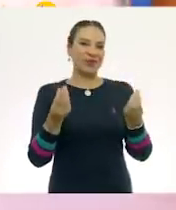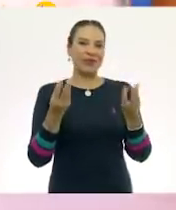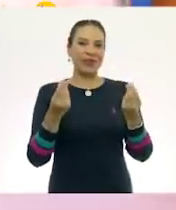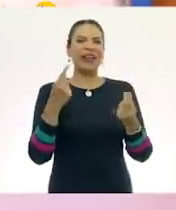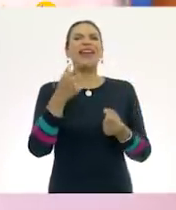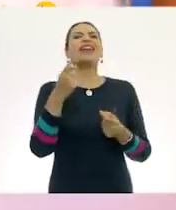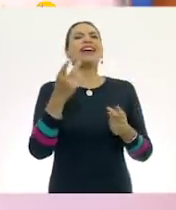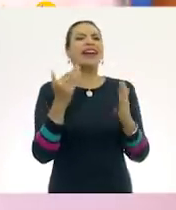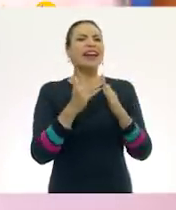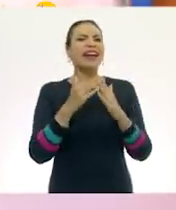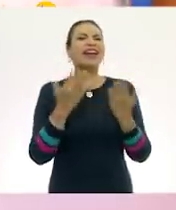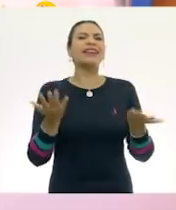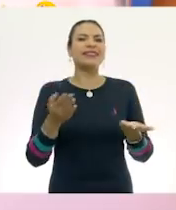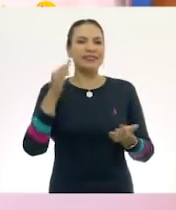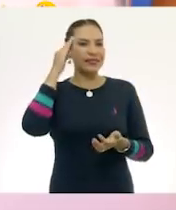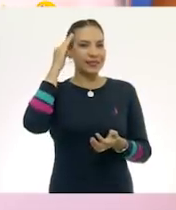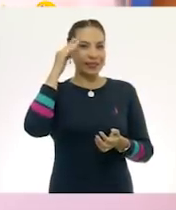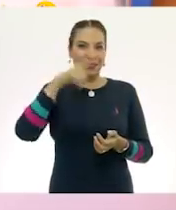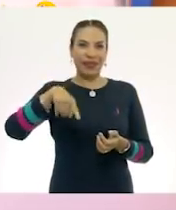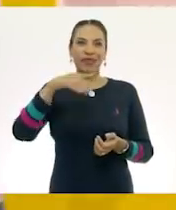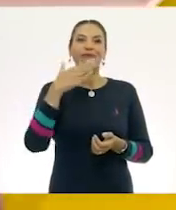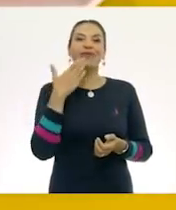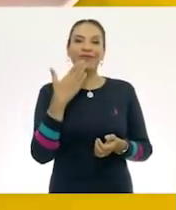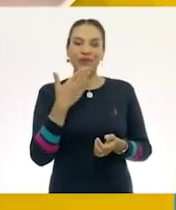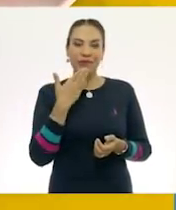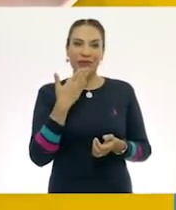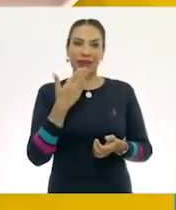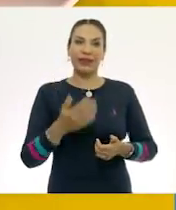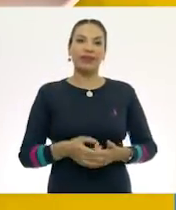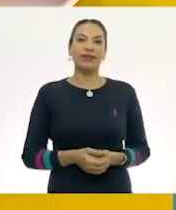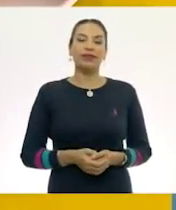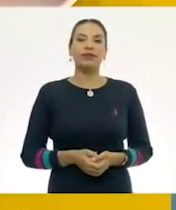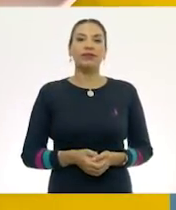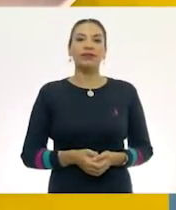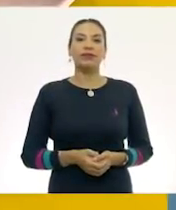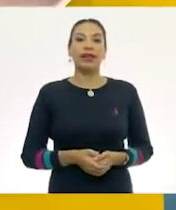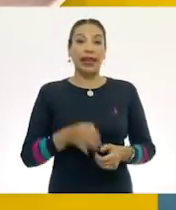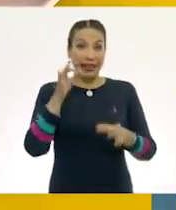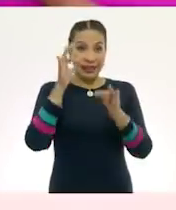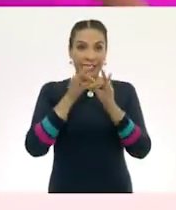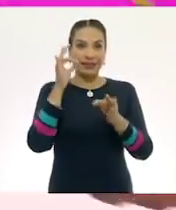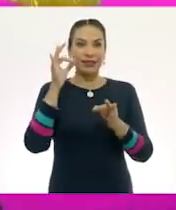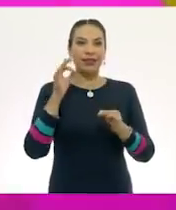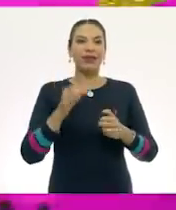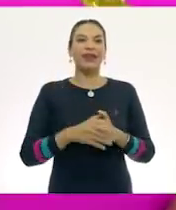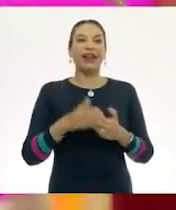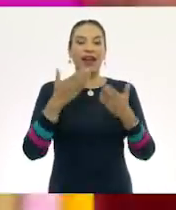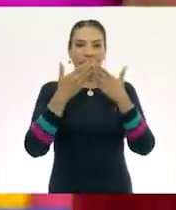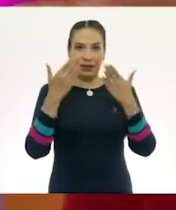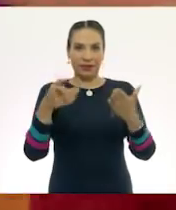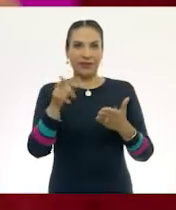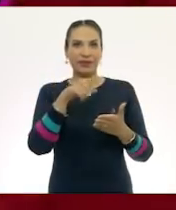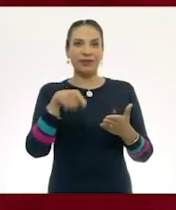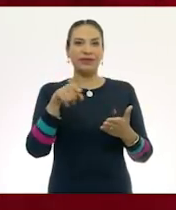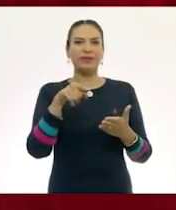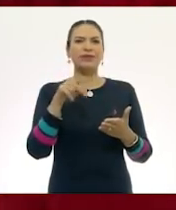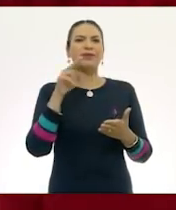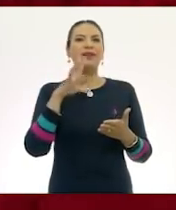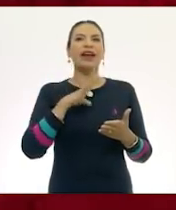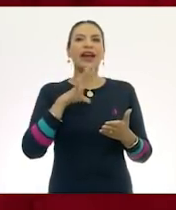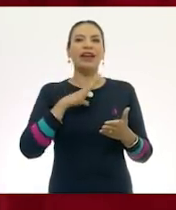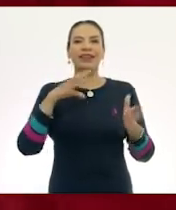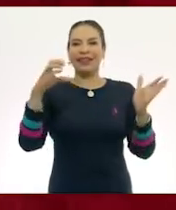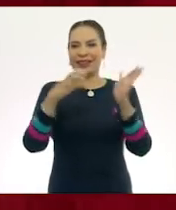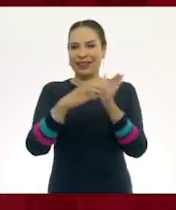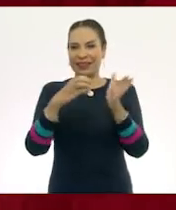¿Qué dicen allá en casa? ¡Muy bien! Listo. Bueno, pues precisamente traigo aquí una